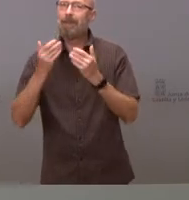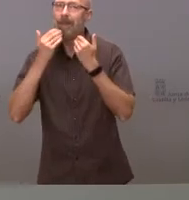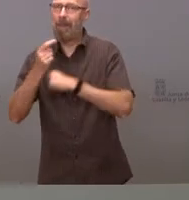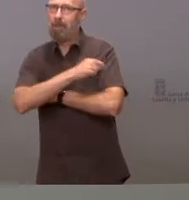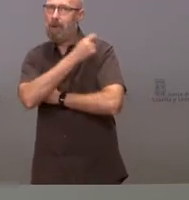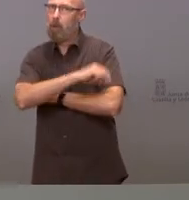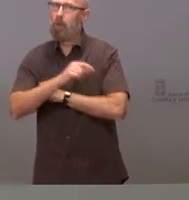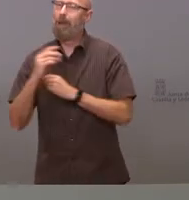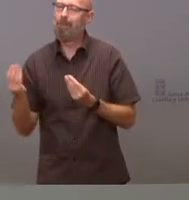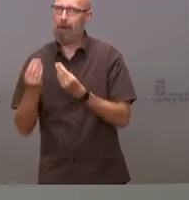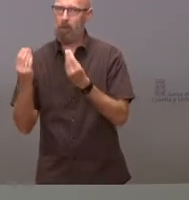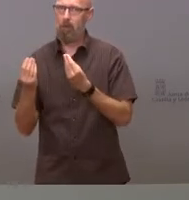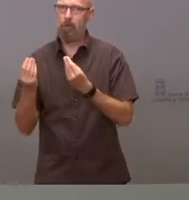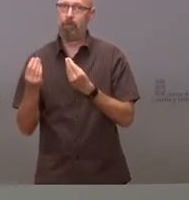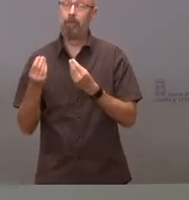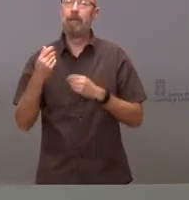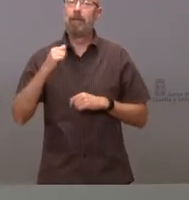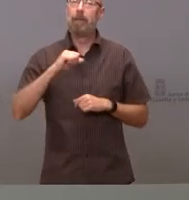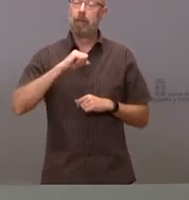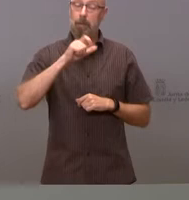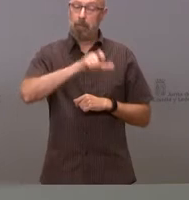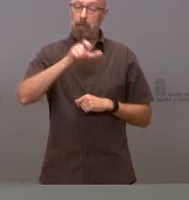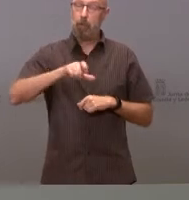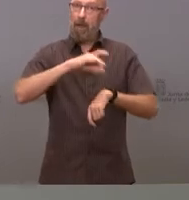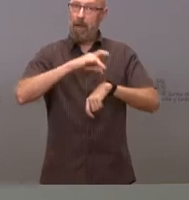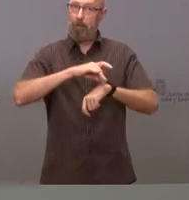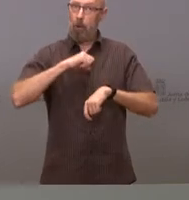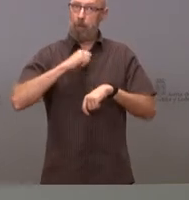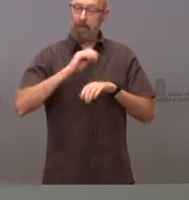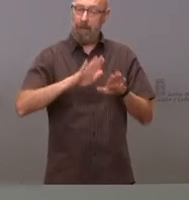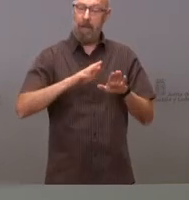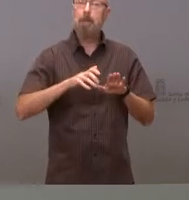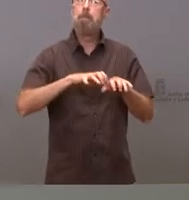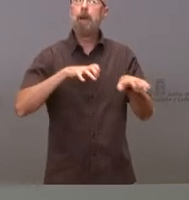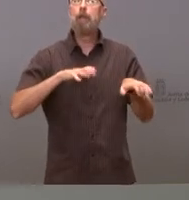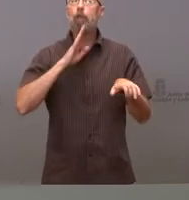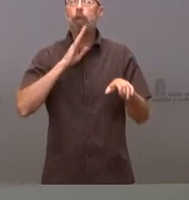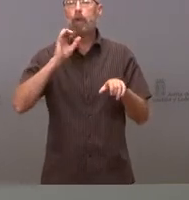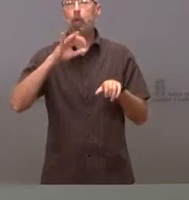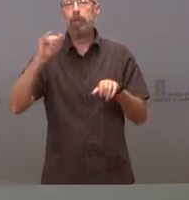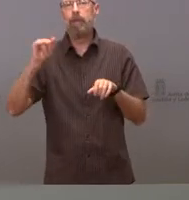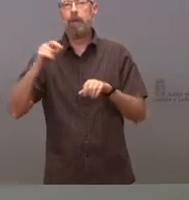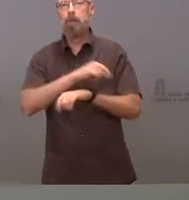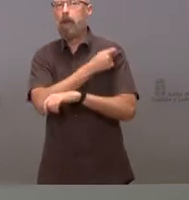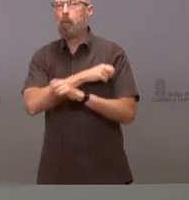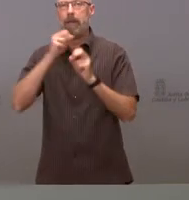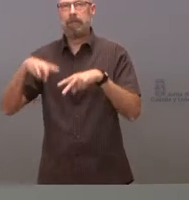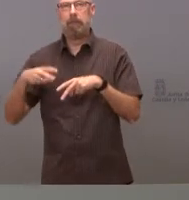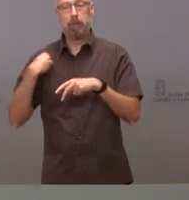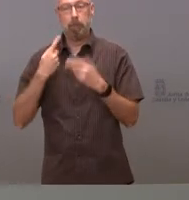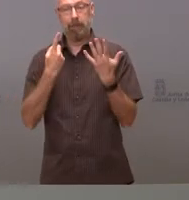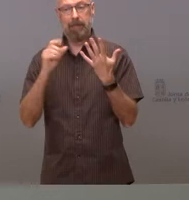perfil del paciente ingresado, la mayoría de los pacientes que ingresan en la UCI no están vacunados. Concretamente, el 60% de los